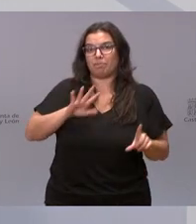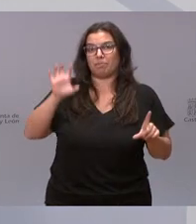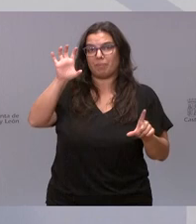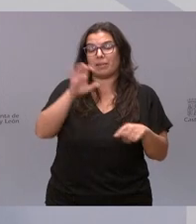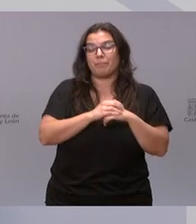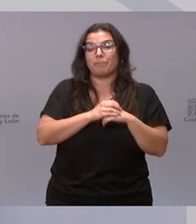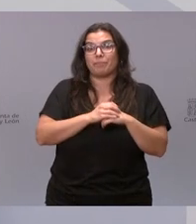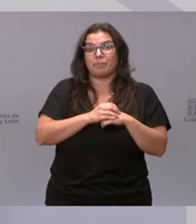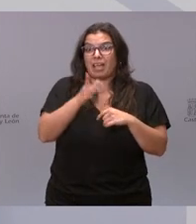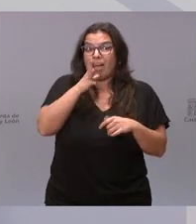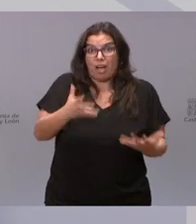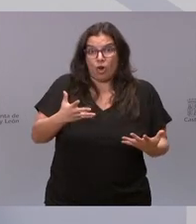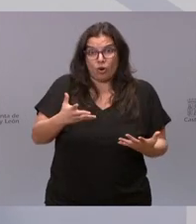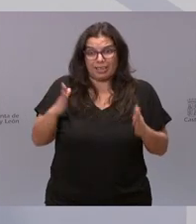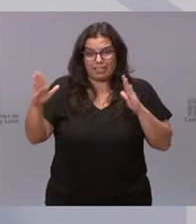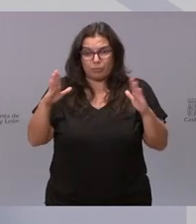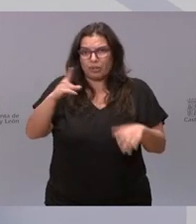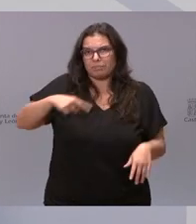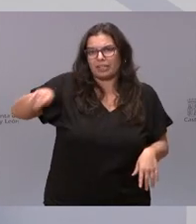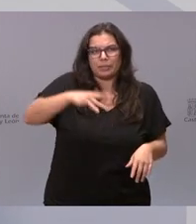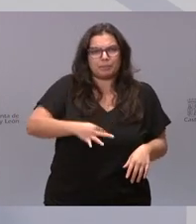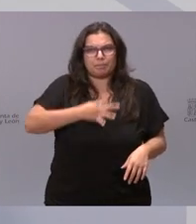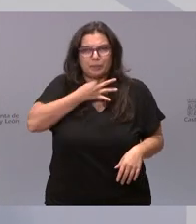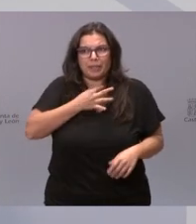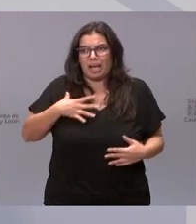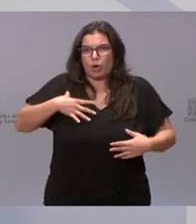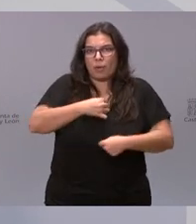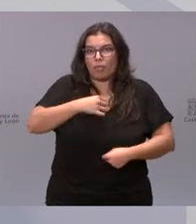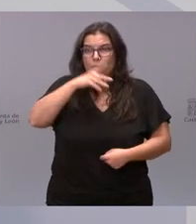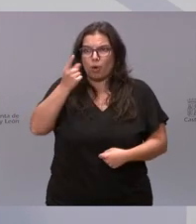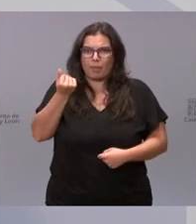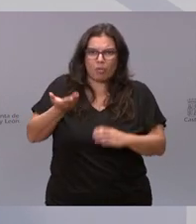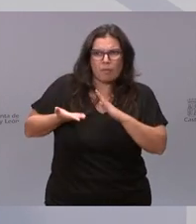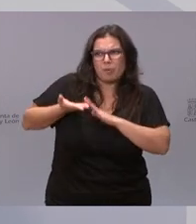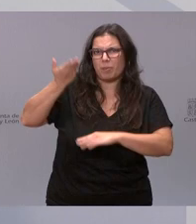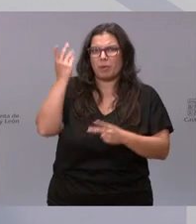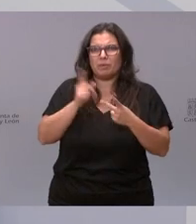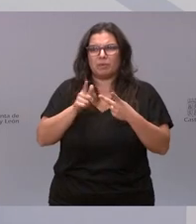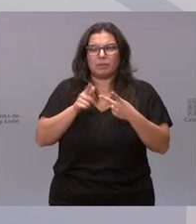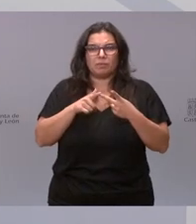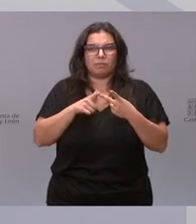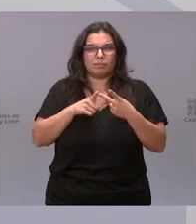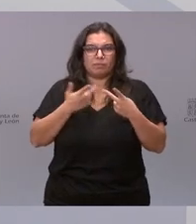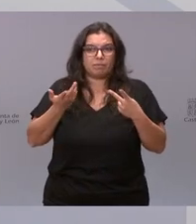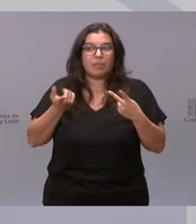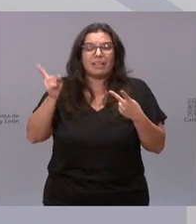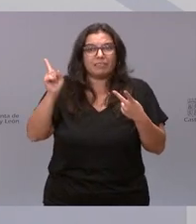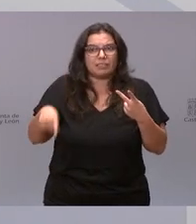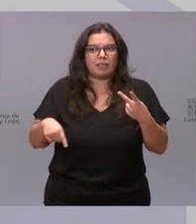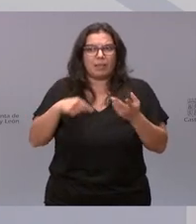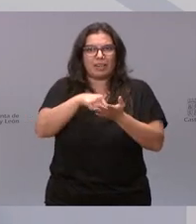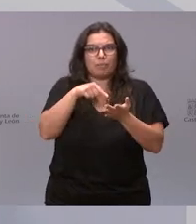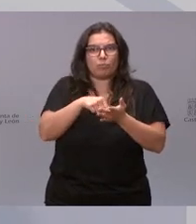sin duda, agobiados por la subida de precios, es decir, por la inflación y también las subidas de